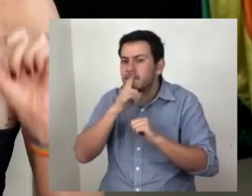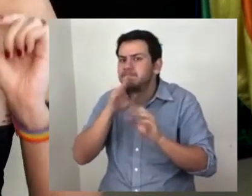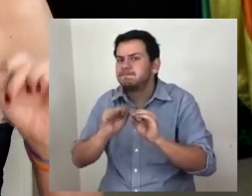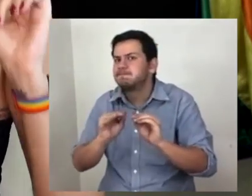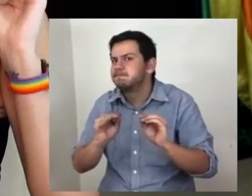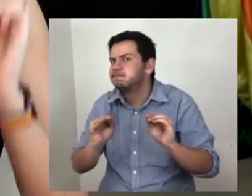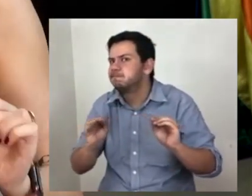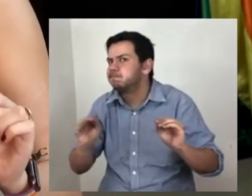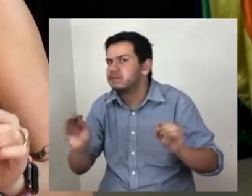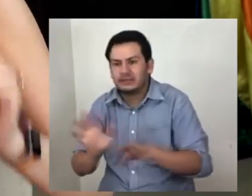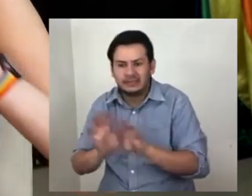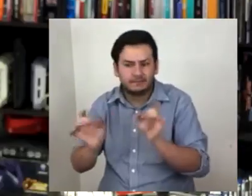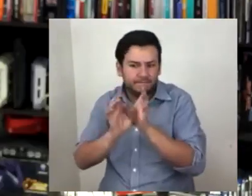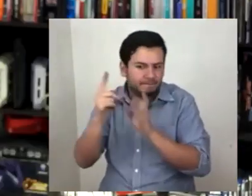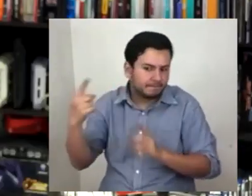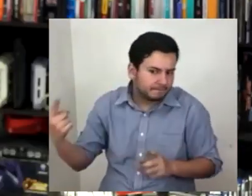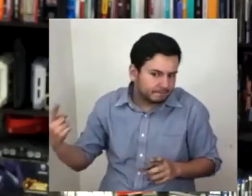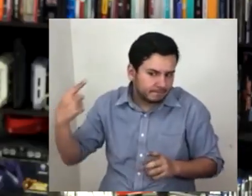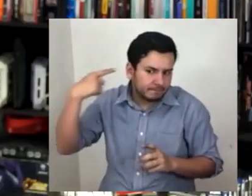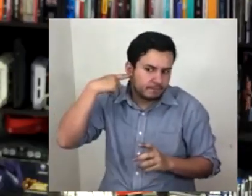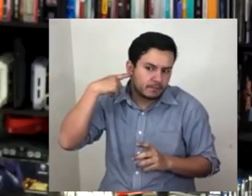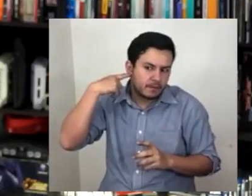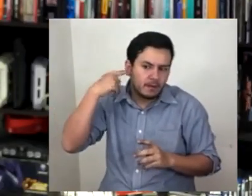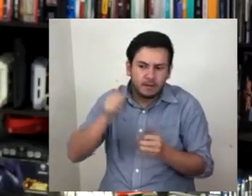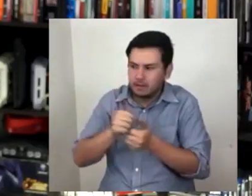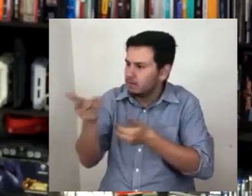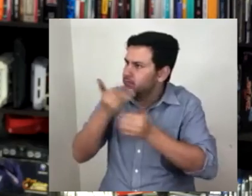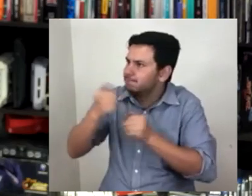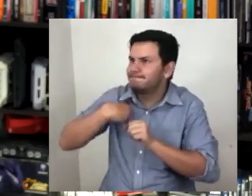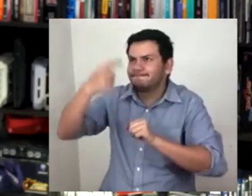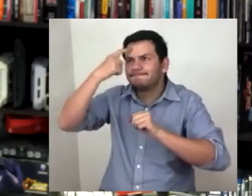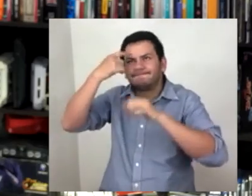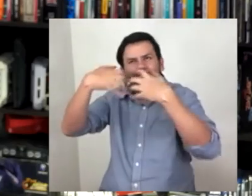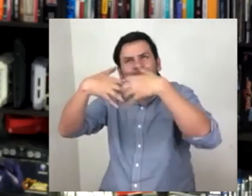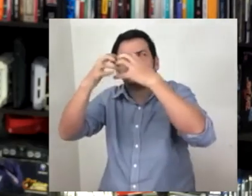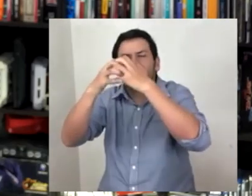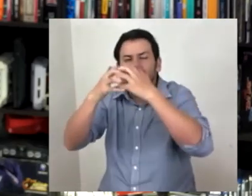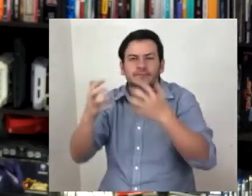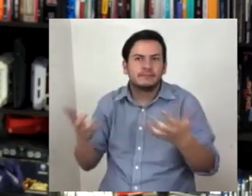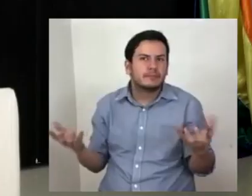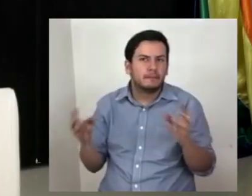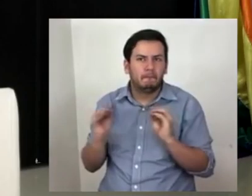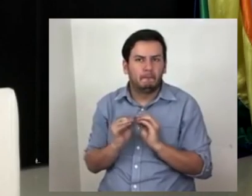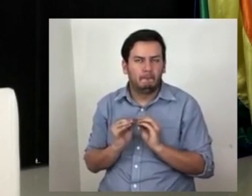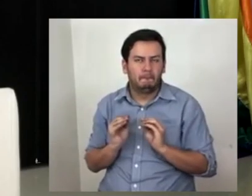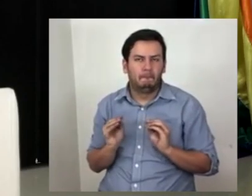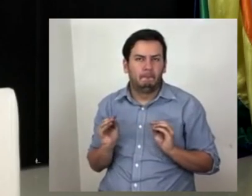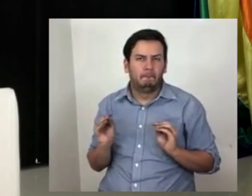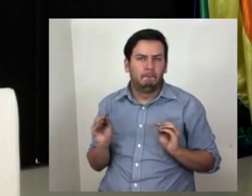segundos libres en silencio. No voy a hacer que tengamos que escuchar nuestra voz interna, convivir con nuestros pensamientos.